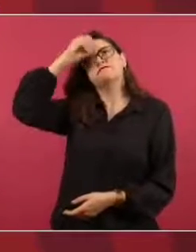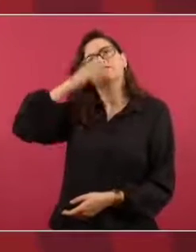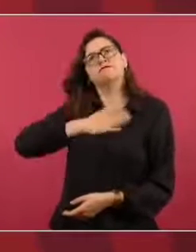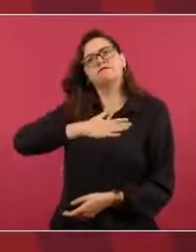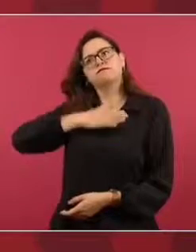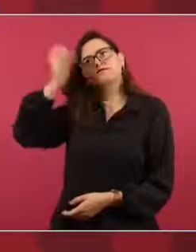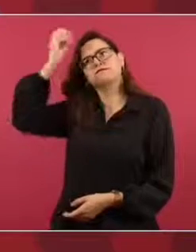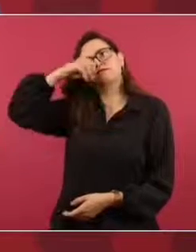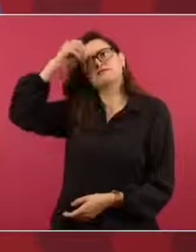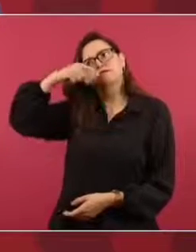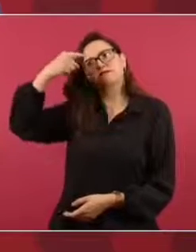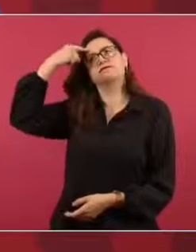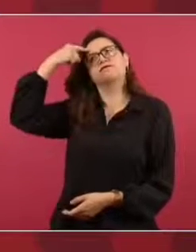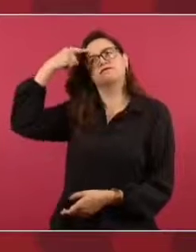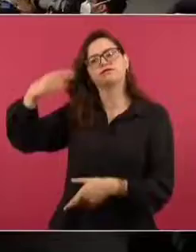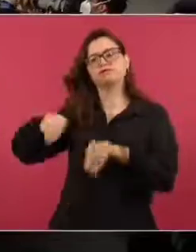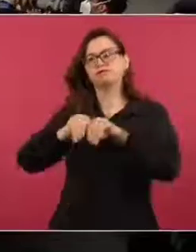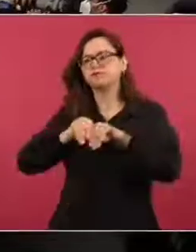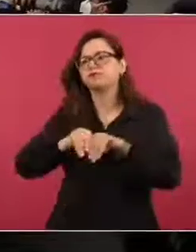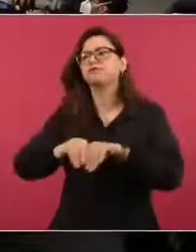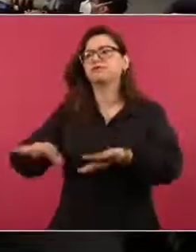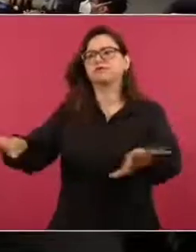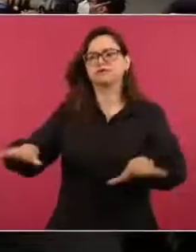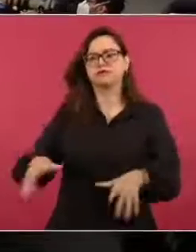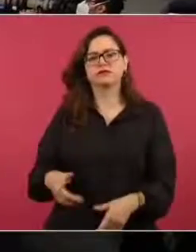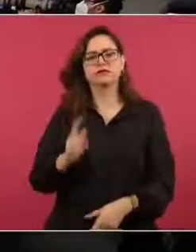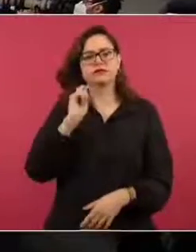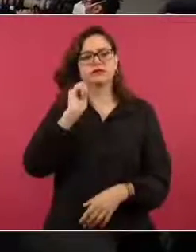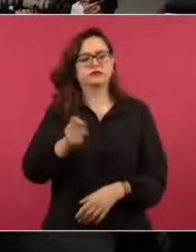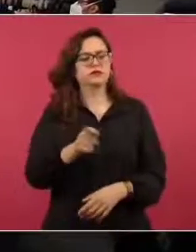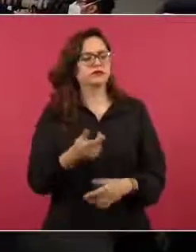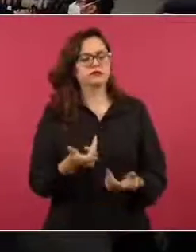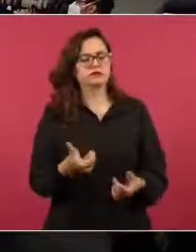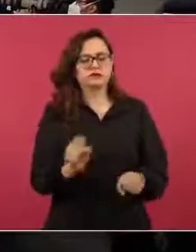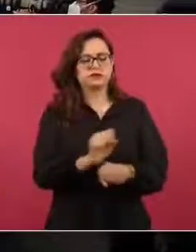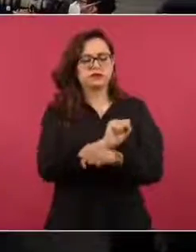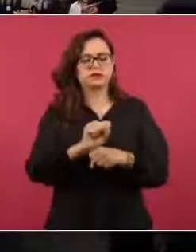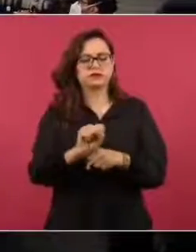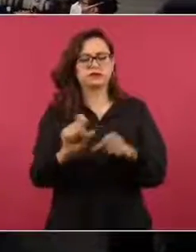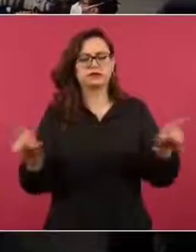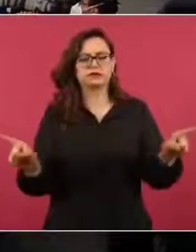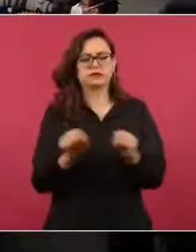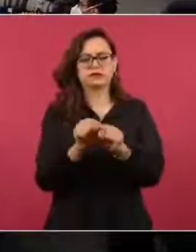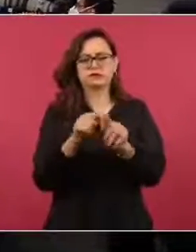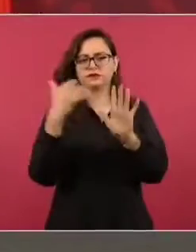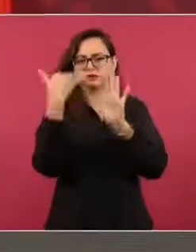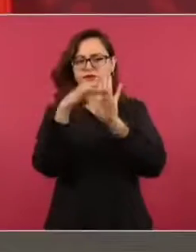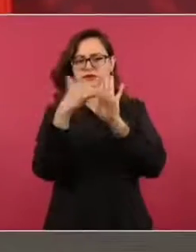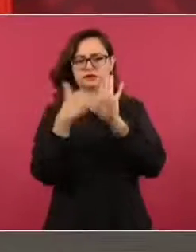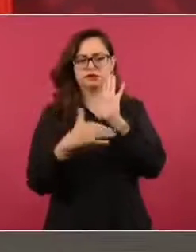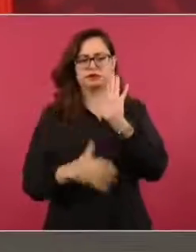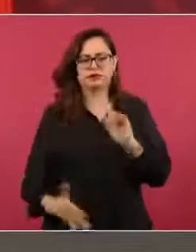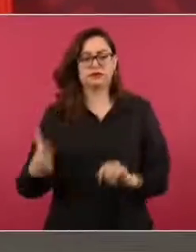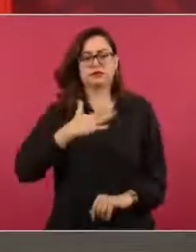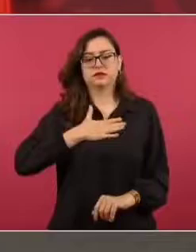A ver si… por favor, es un párrafo, porque ahí está mi postura,